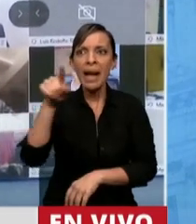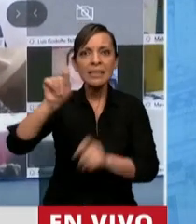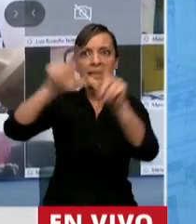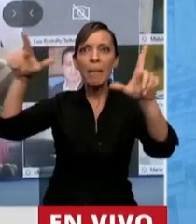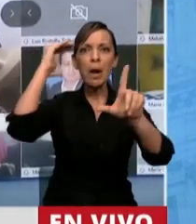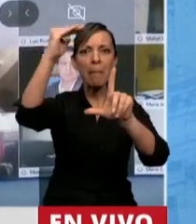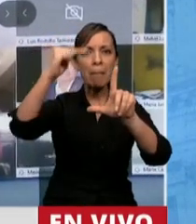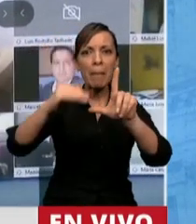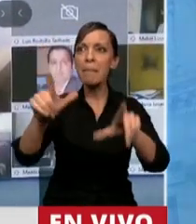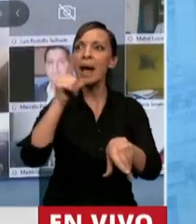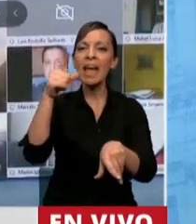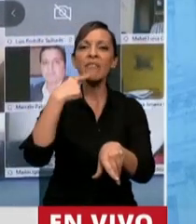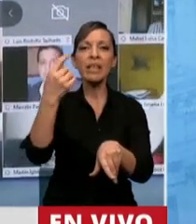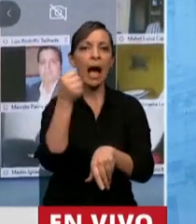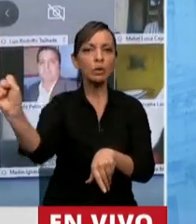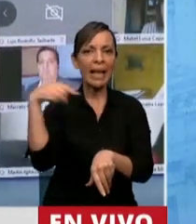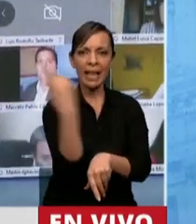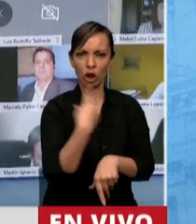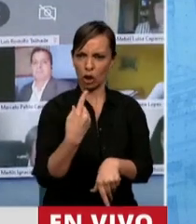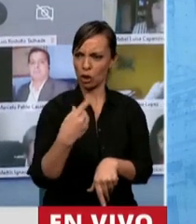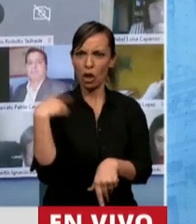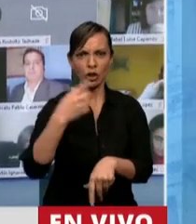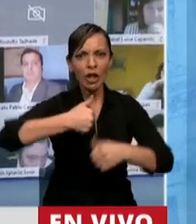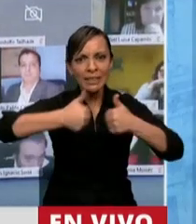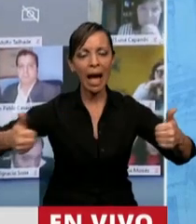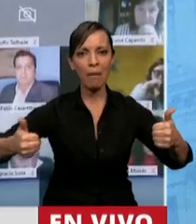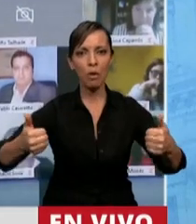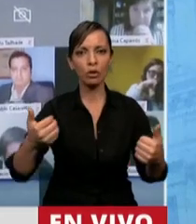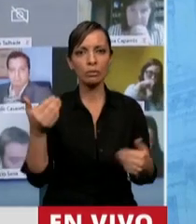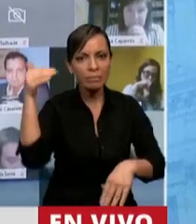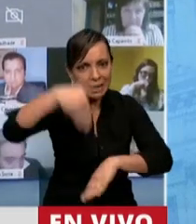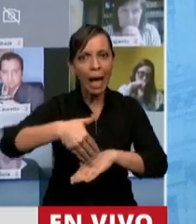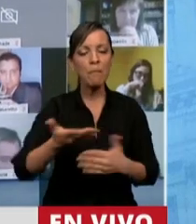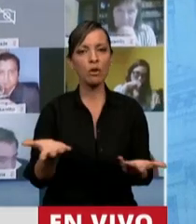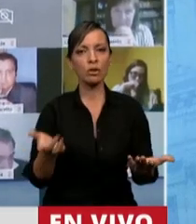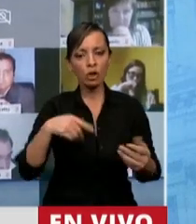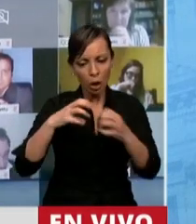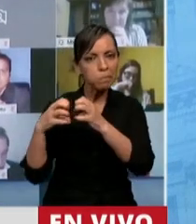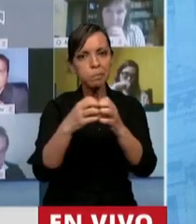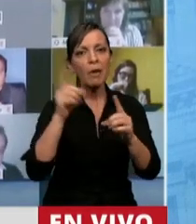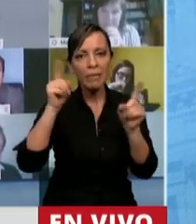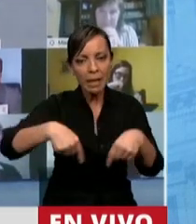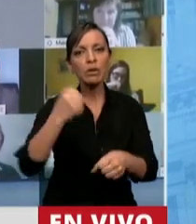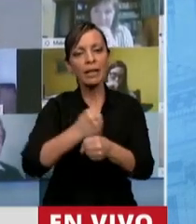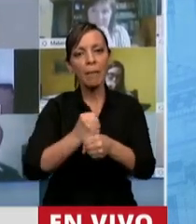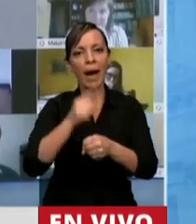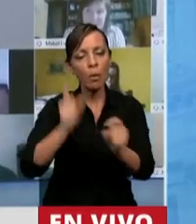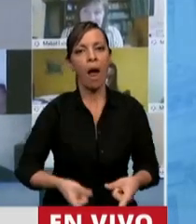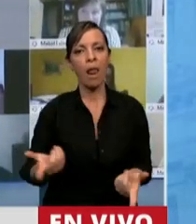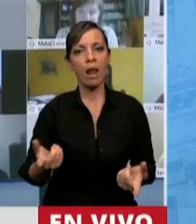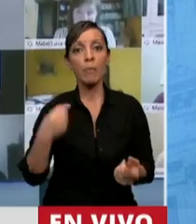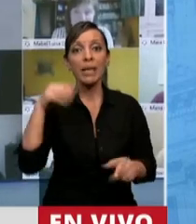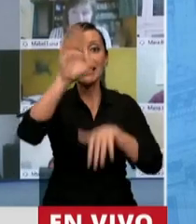nosotros estamos ausentes, y nosotros hemos venido a sesionar aquí a la Cámara de Diputados porque se